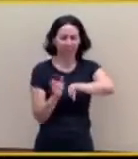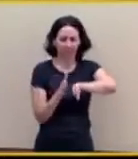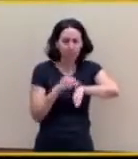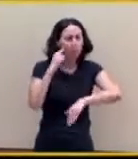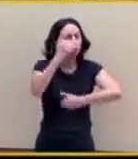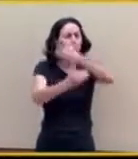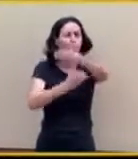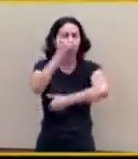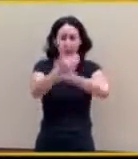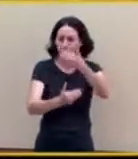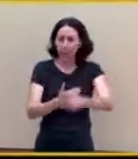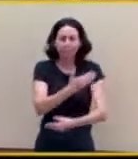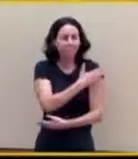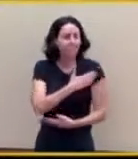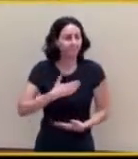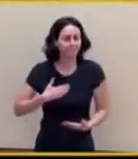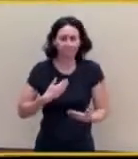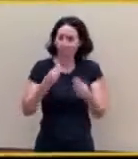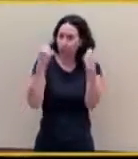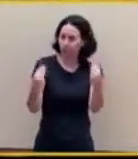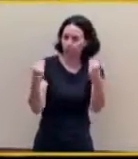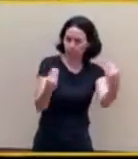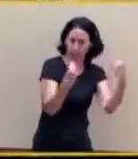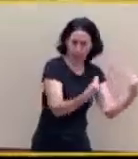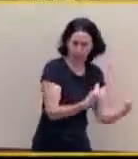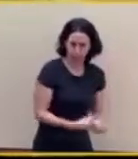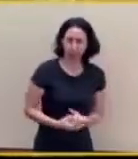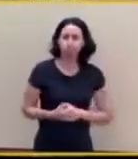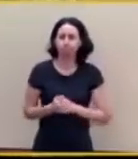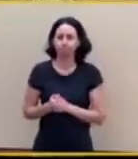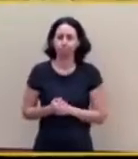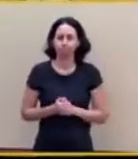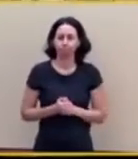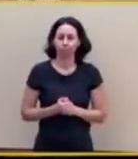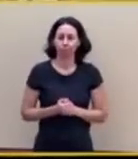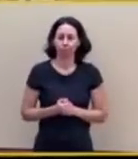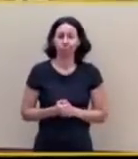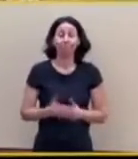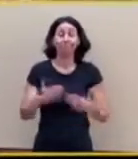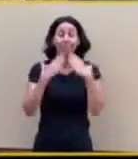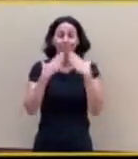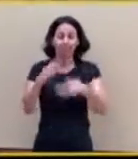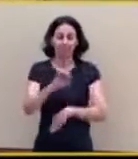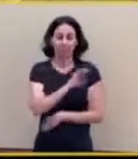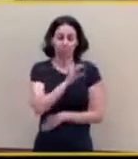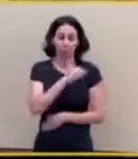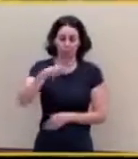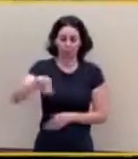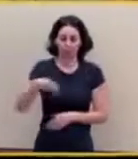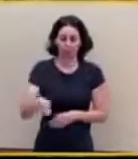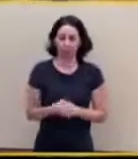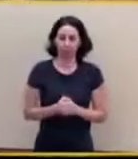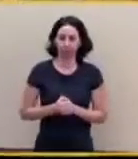alternativa de Feijó, la alternativa del Partido Popular, es una alternativa moderada con unas políticas económicas, sociales,